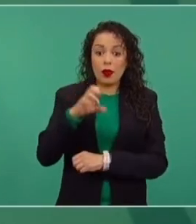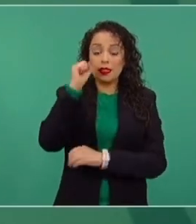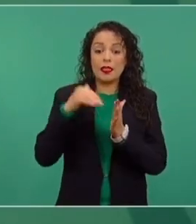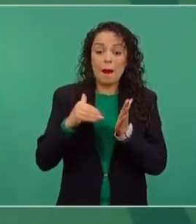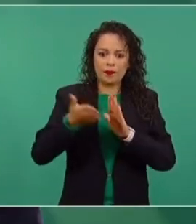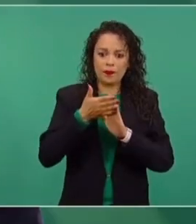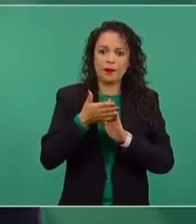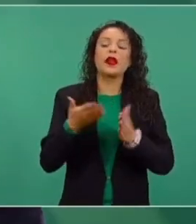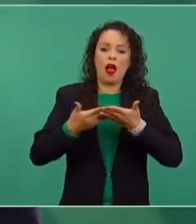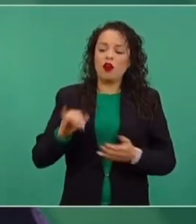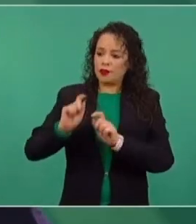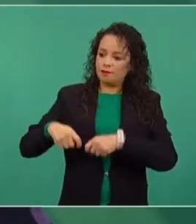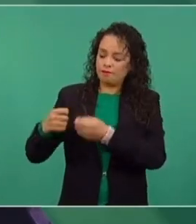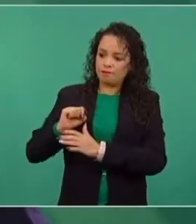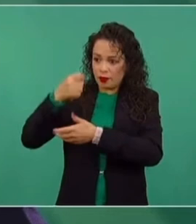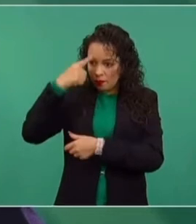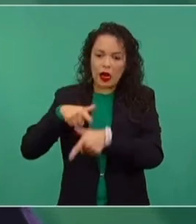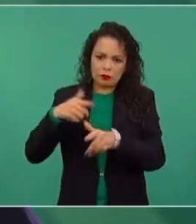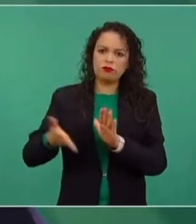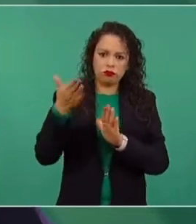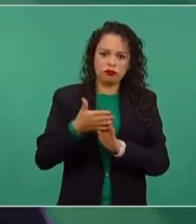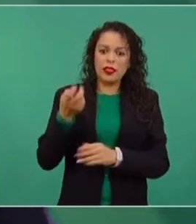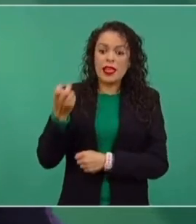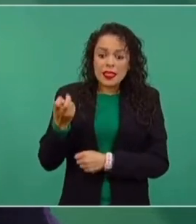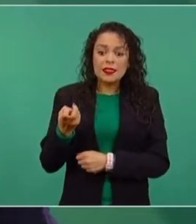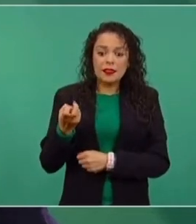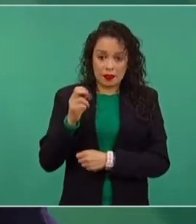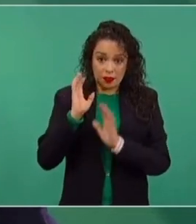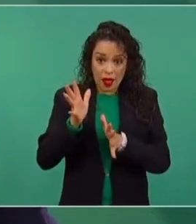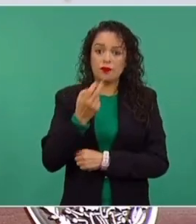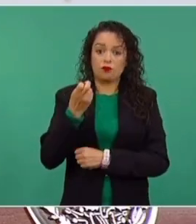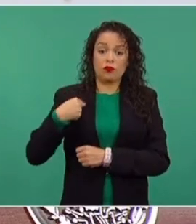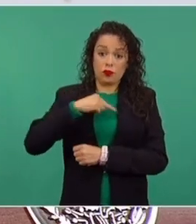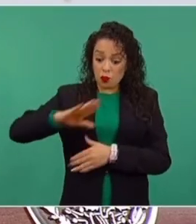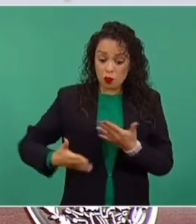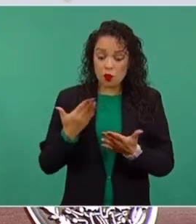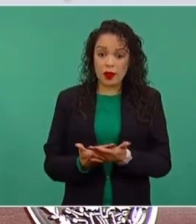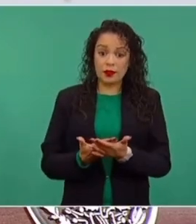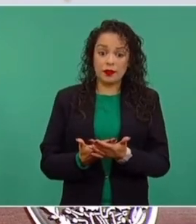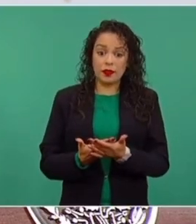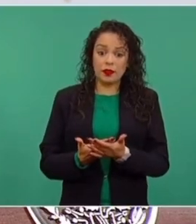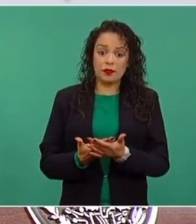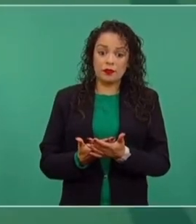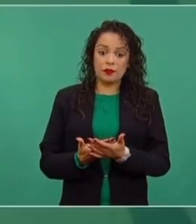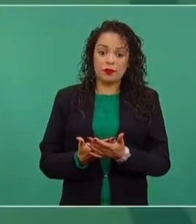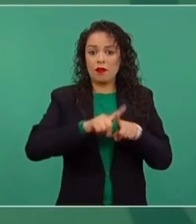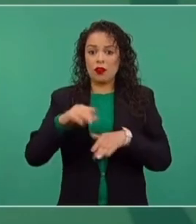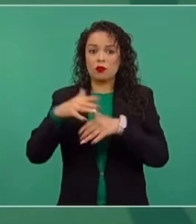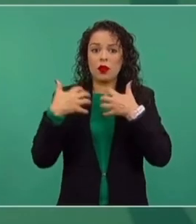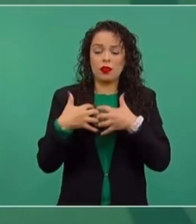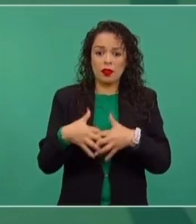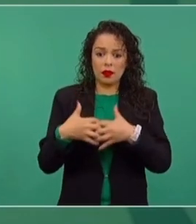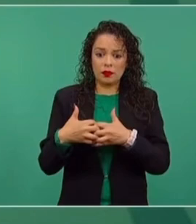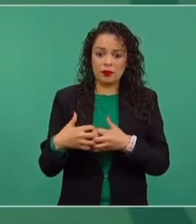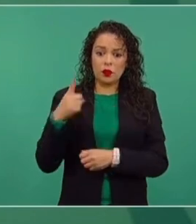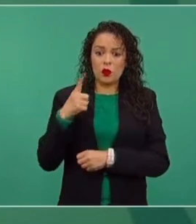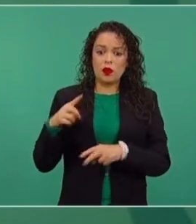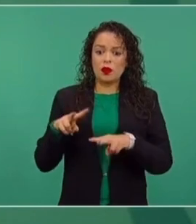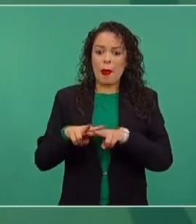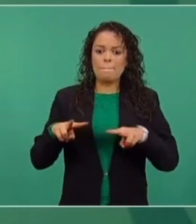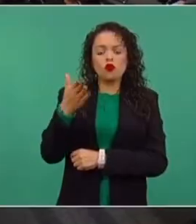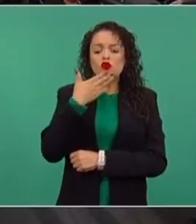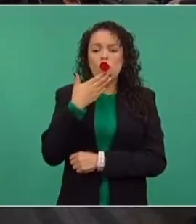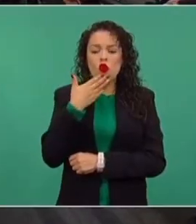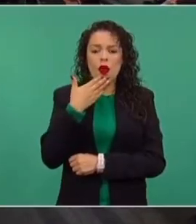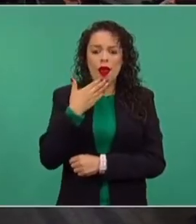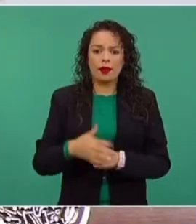en Tula. Y esto va a significar menos contaminación. El plan que se tiene son tres tipos de plantas. Un parque de energía